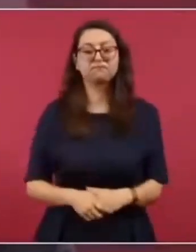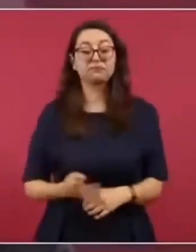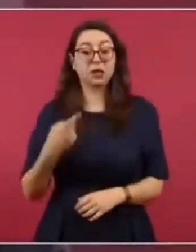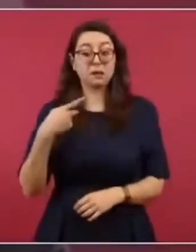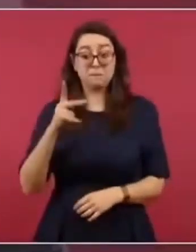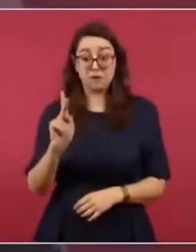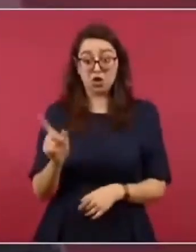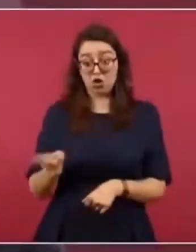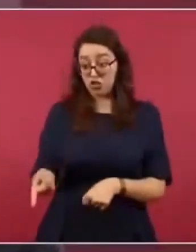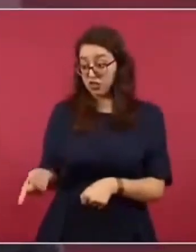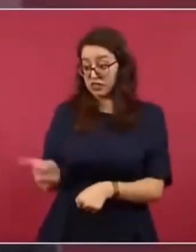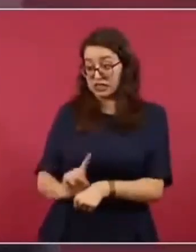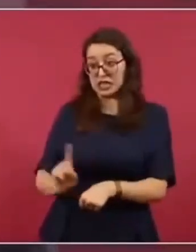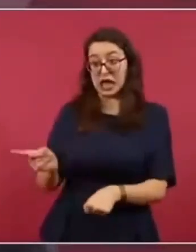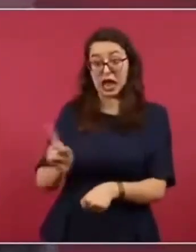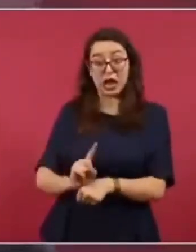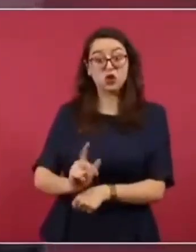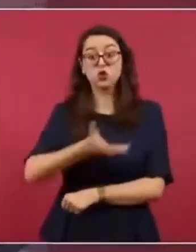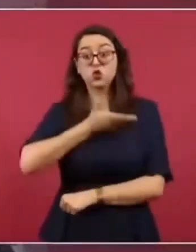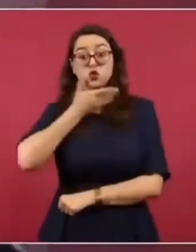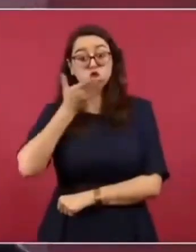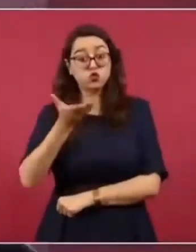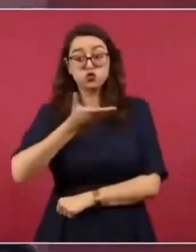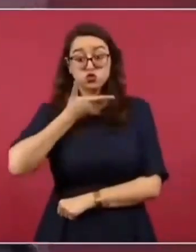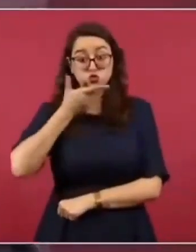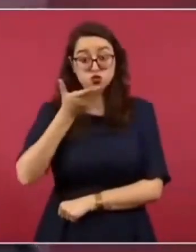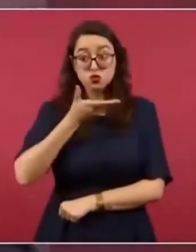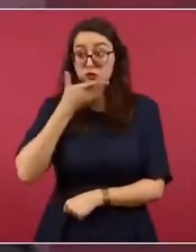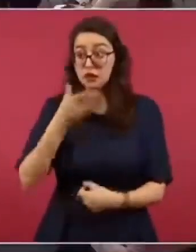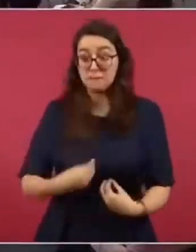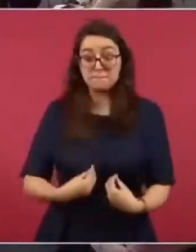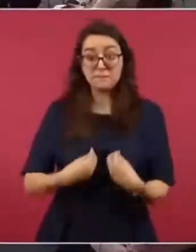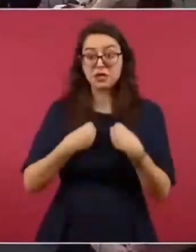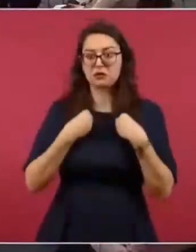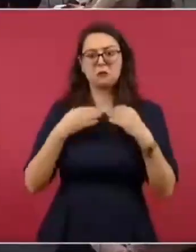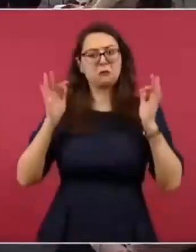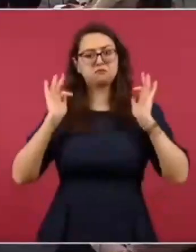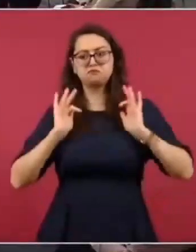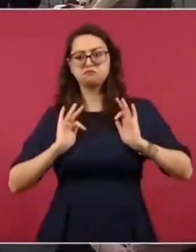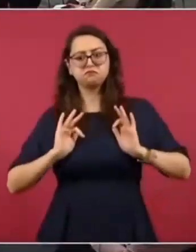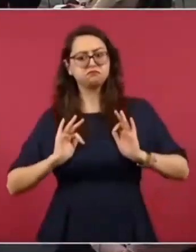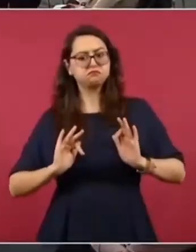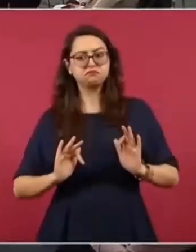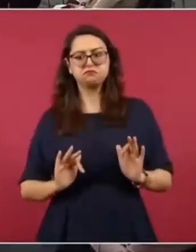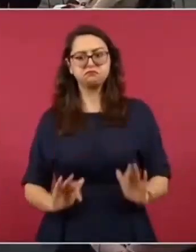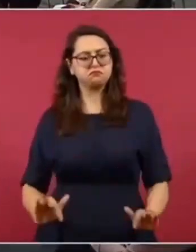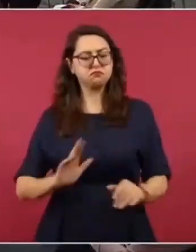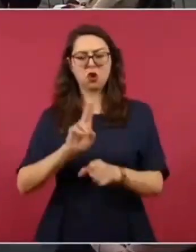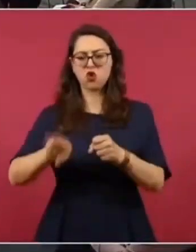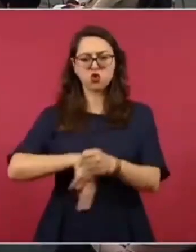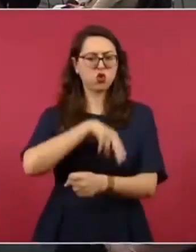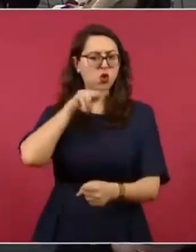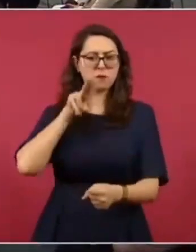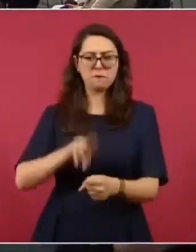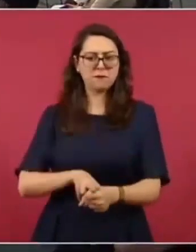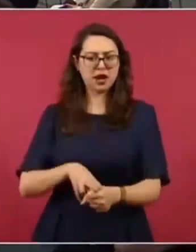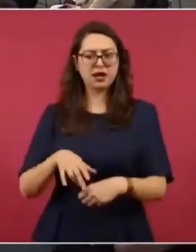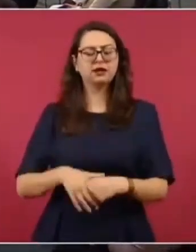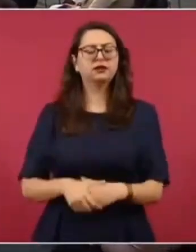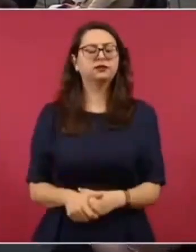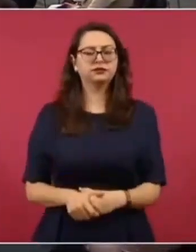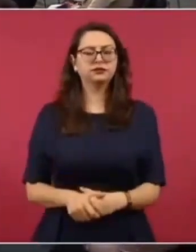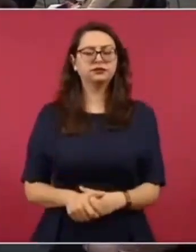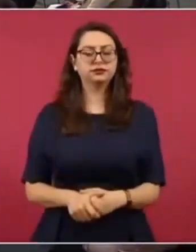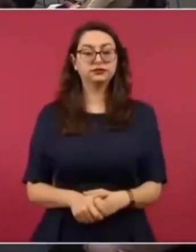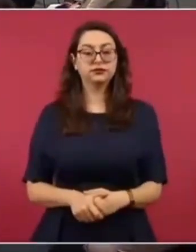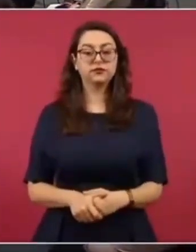se mantiene inalterable